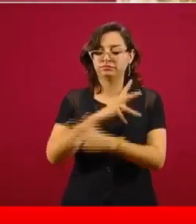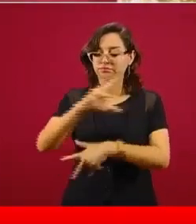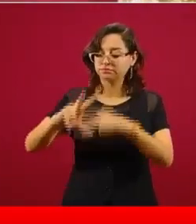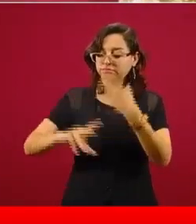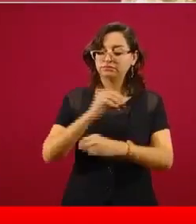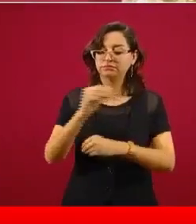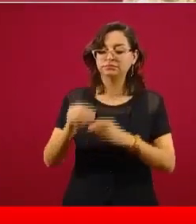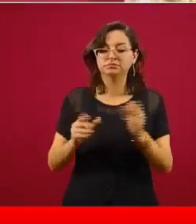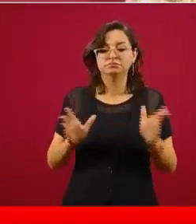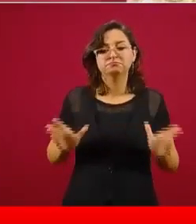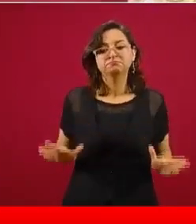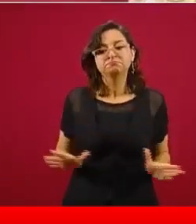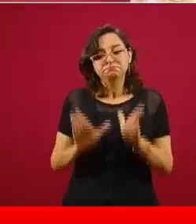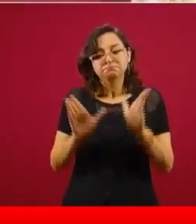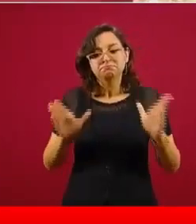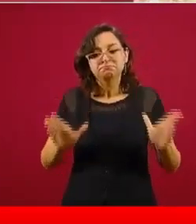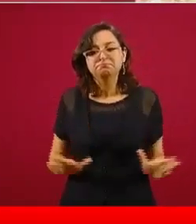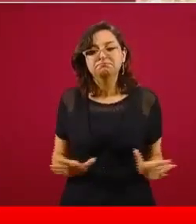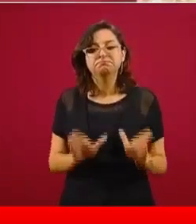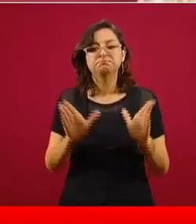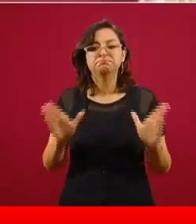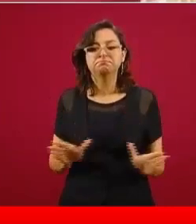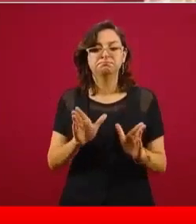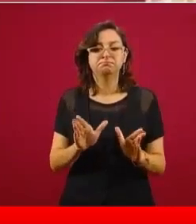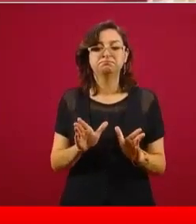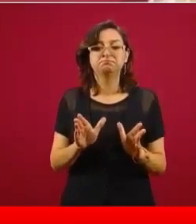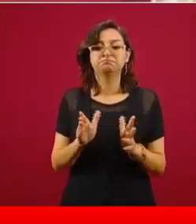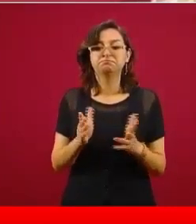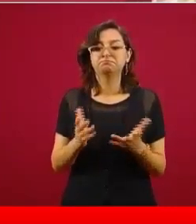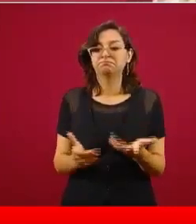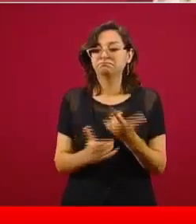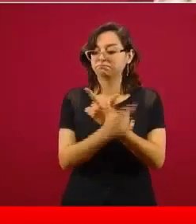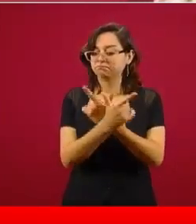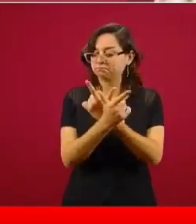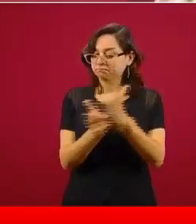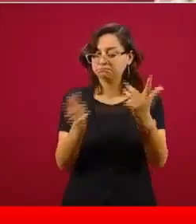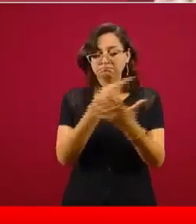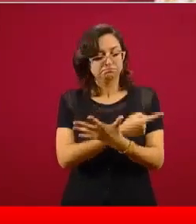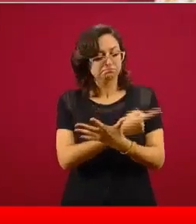que va a seguir garantizando las libertades.